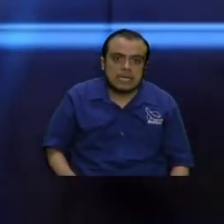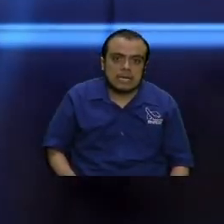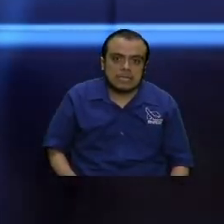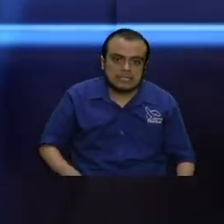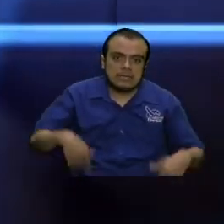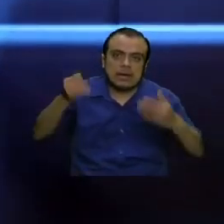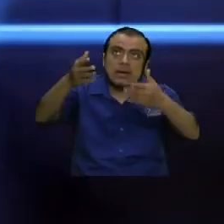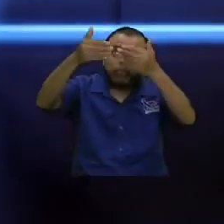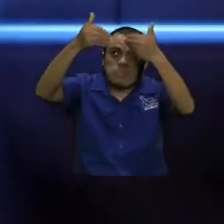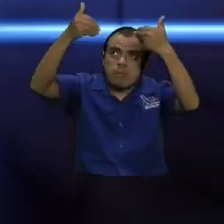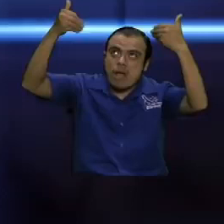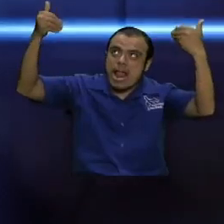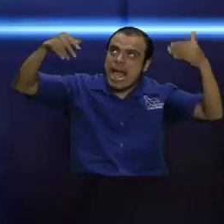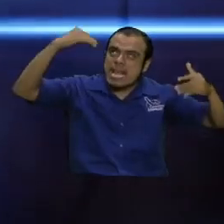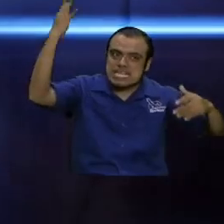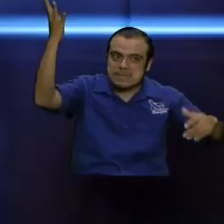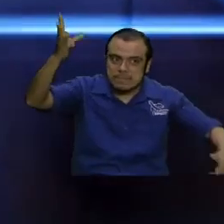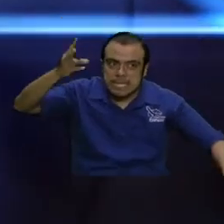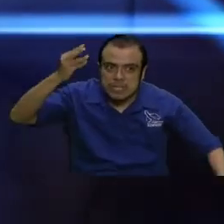puerta que es una puerta física